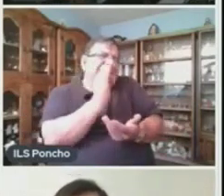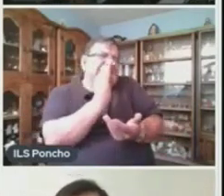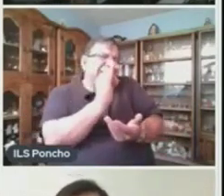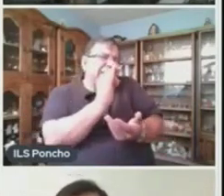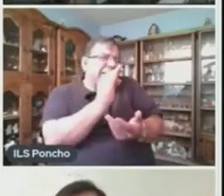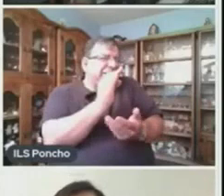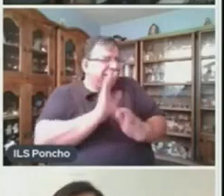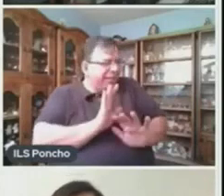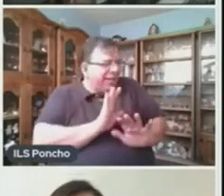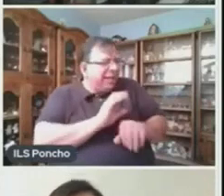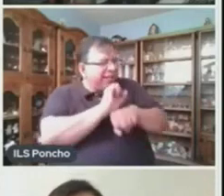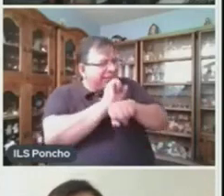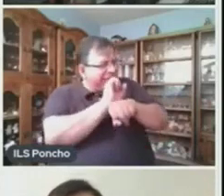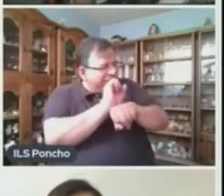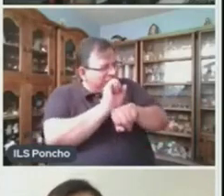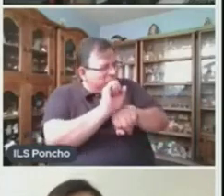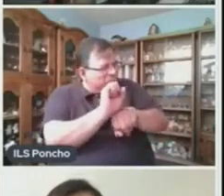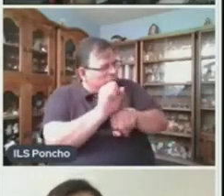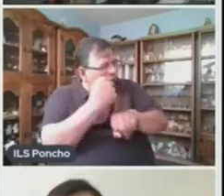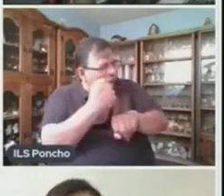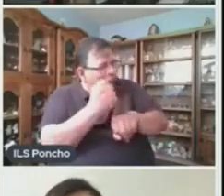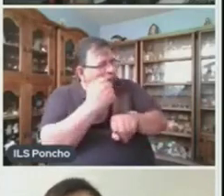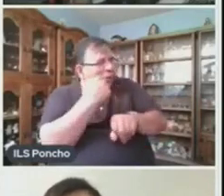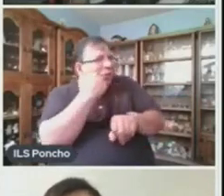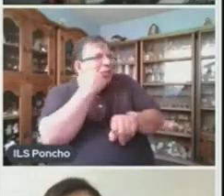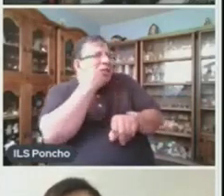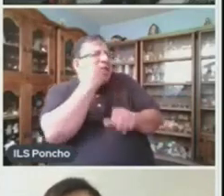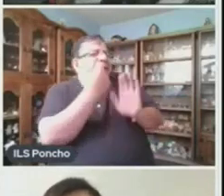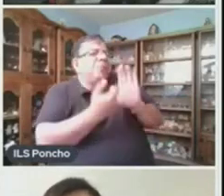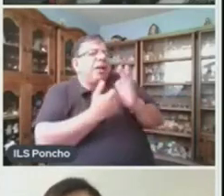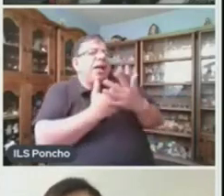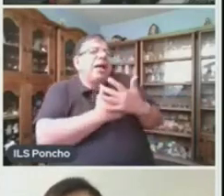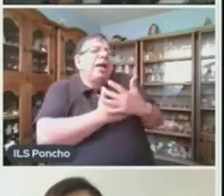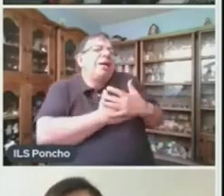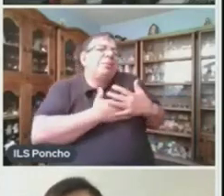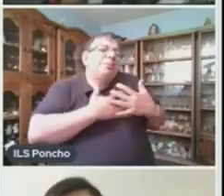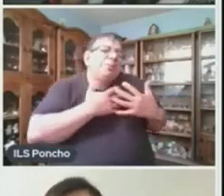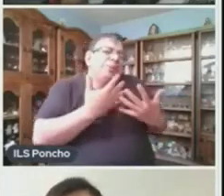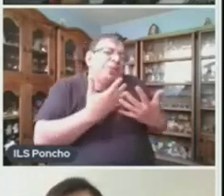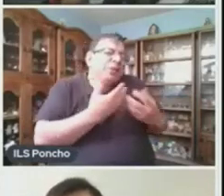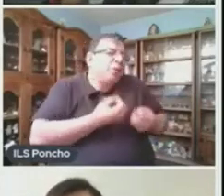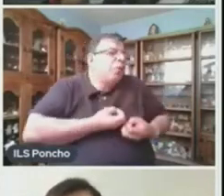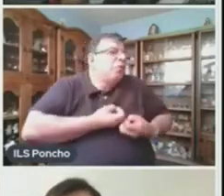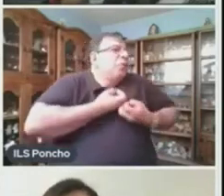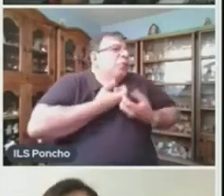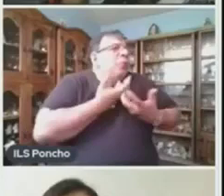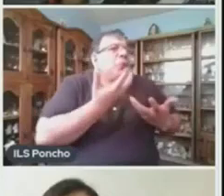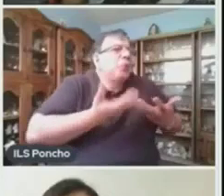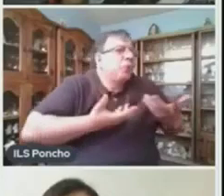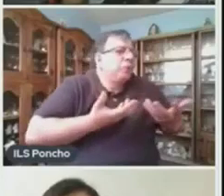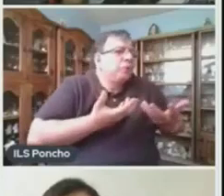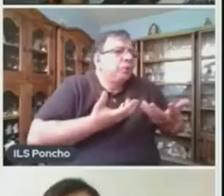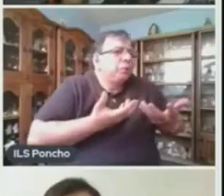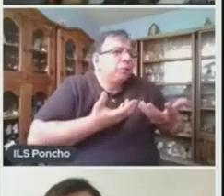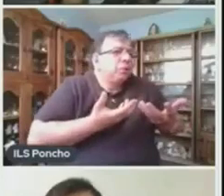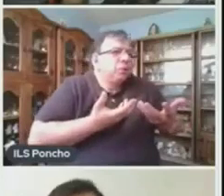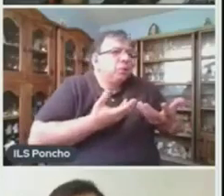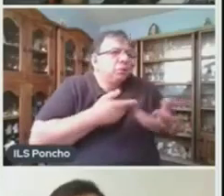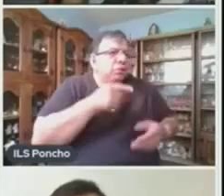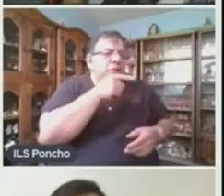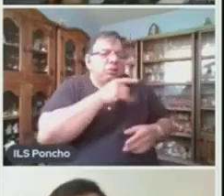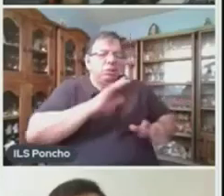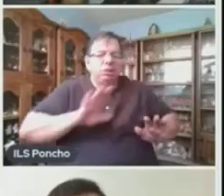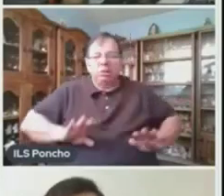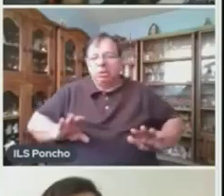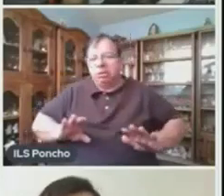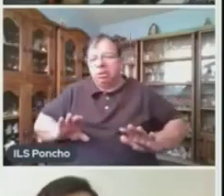severo Ella quería Demostrarle Amor Y ser Expresiva Pero la forma De ser De